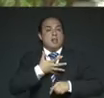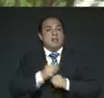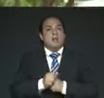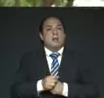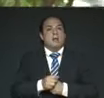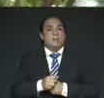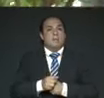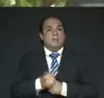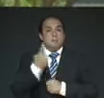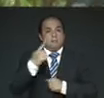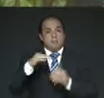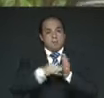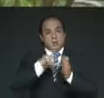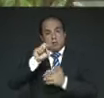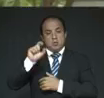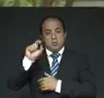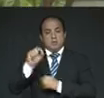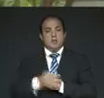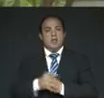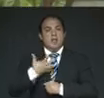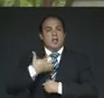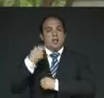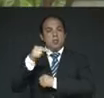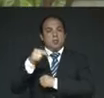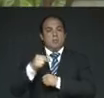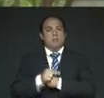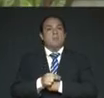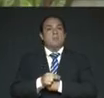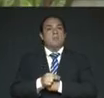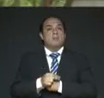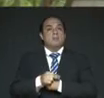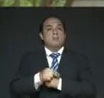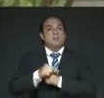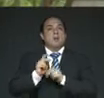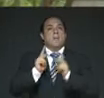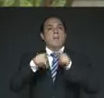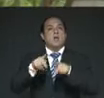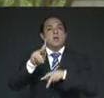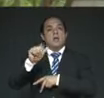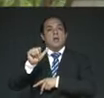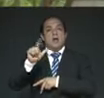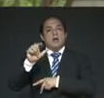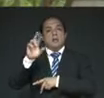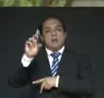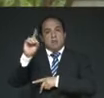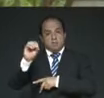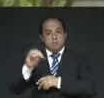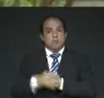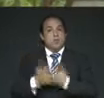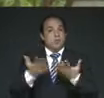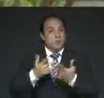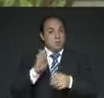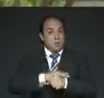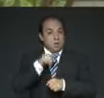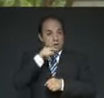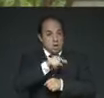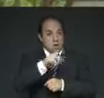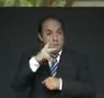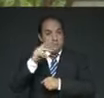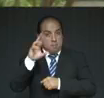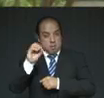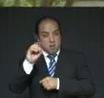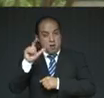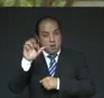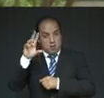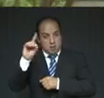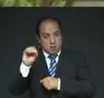Por eso, la nombraron con el apellido del capitán, Puente de Alvarado. Lo hicieron porque él, Pedro de Alvarado,